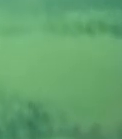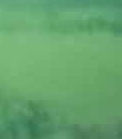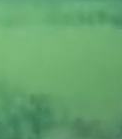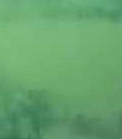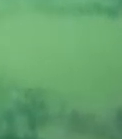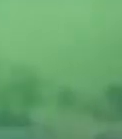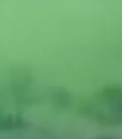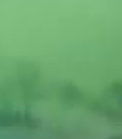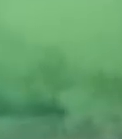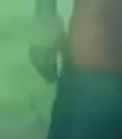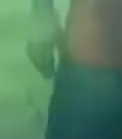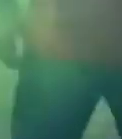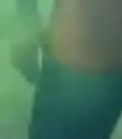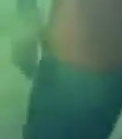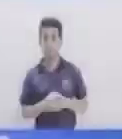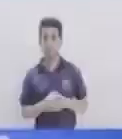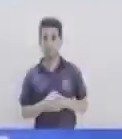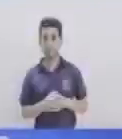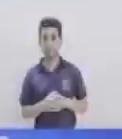Educación física